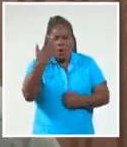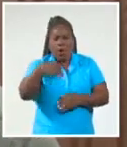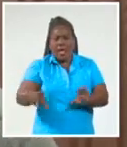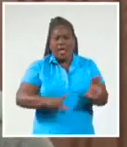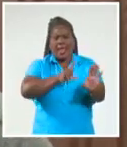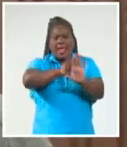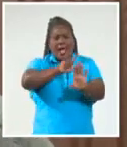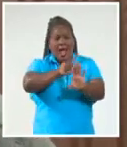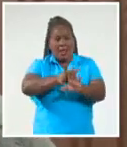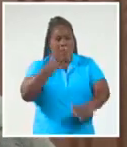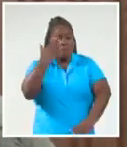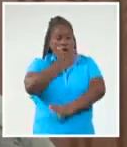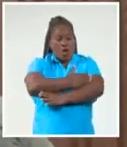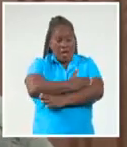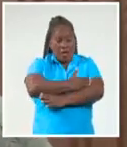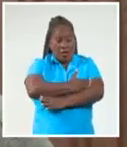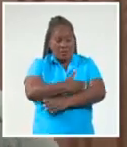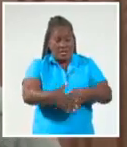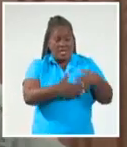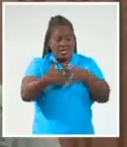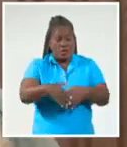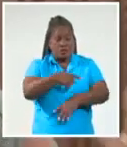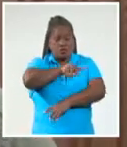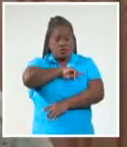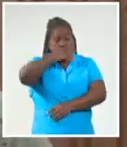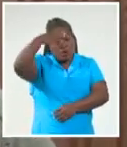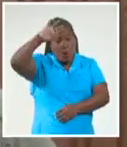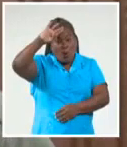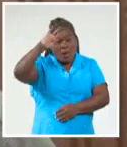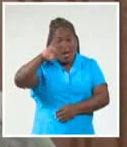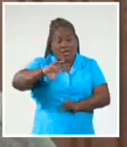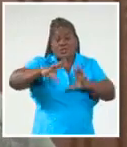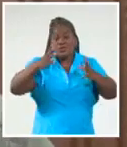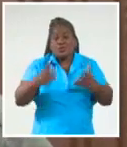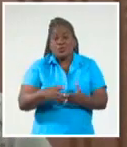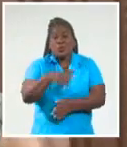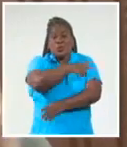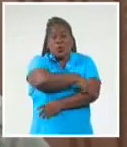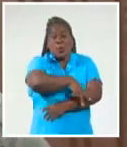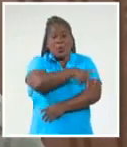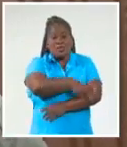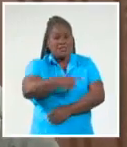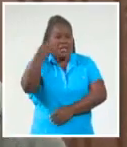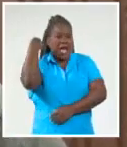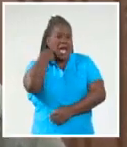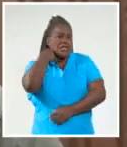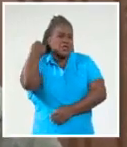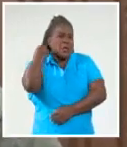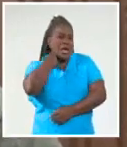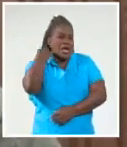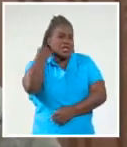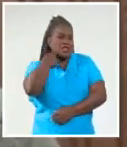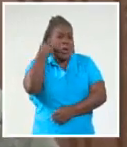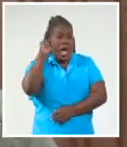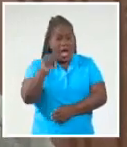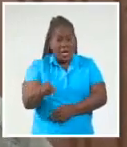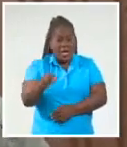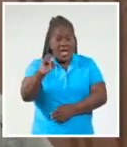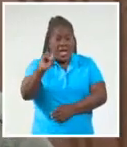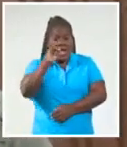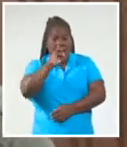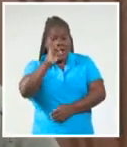este bloqueo, porque en todos los países del mundo cada año están ahí, las Naciones Unidas,